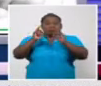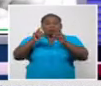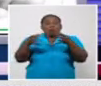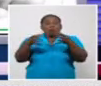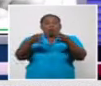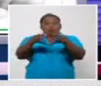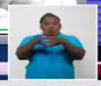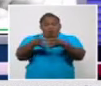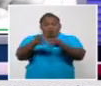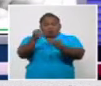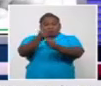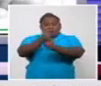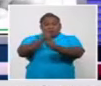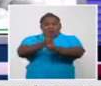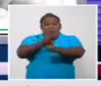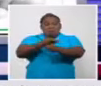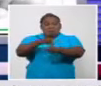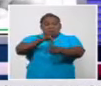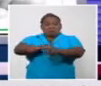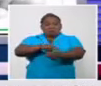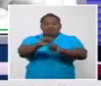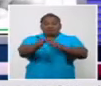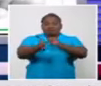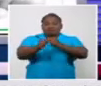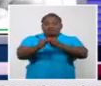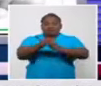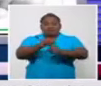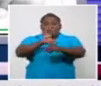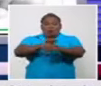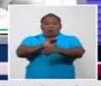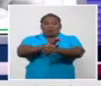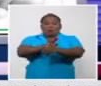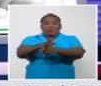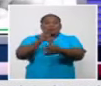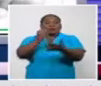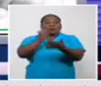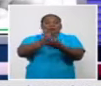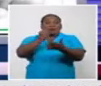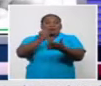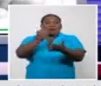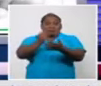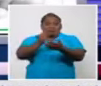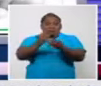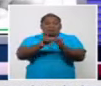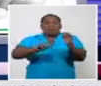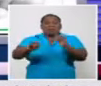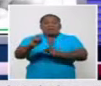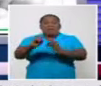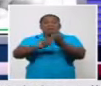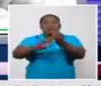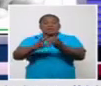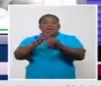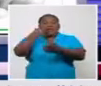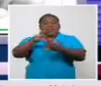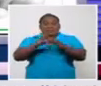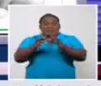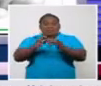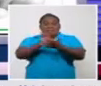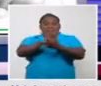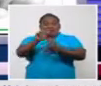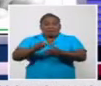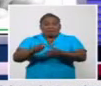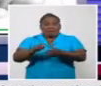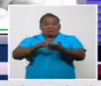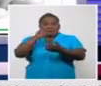la Prevención y Control del Nuevo Coronavirus, se aprobó pasar a las provincias de Artemisa, Mayabeque y Ciego de Ávila a la etapa